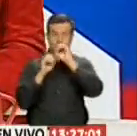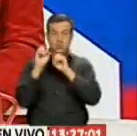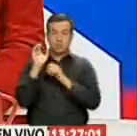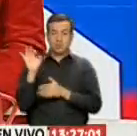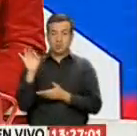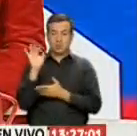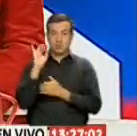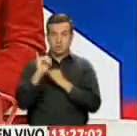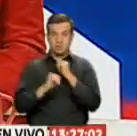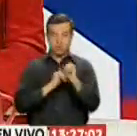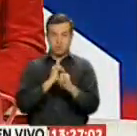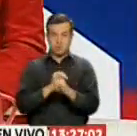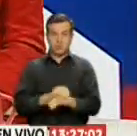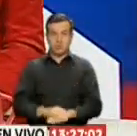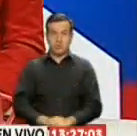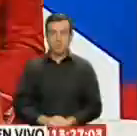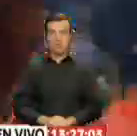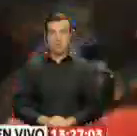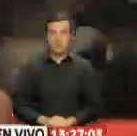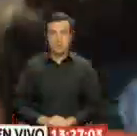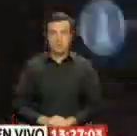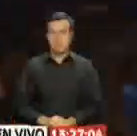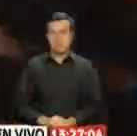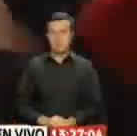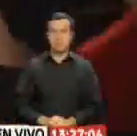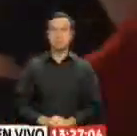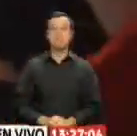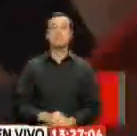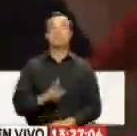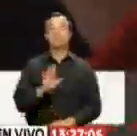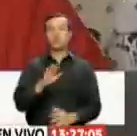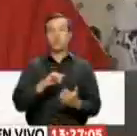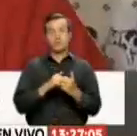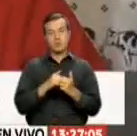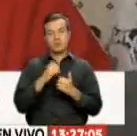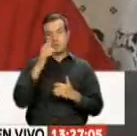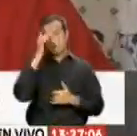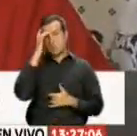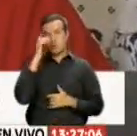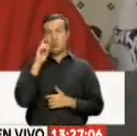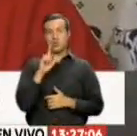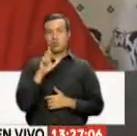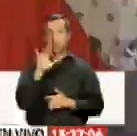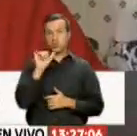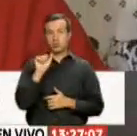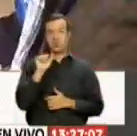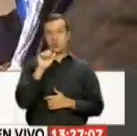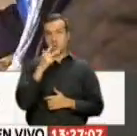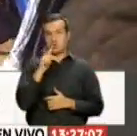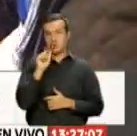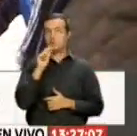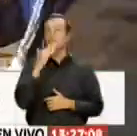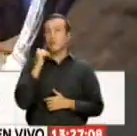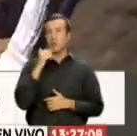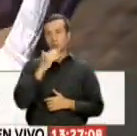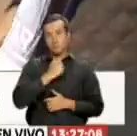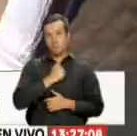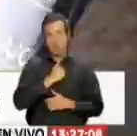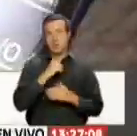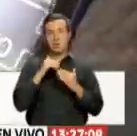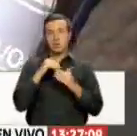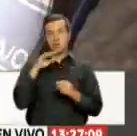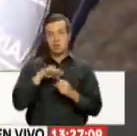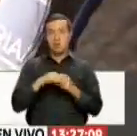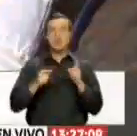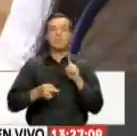delegaciones Internacionales Sus problemas De salud Motivaron A Lucía Chassi A registrarse Para votar En casa Lo